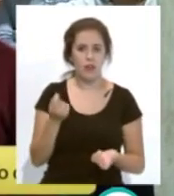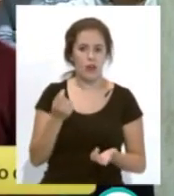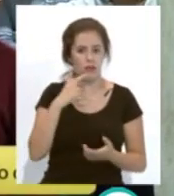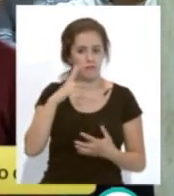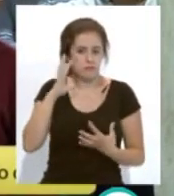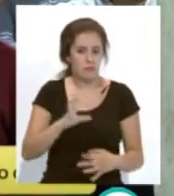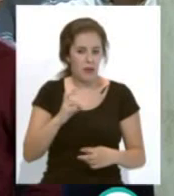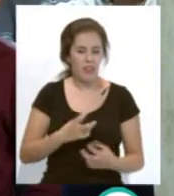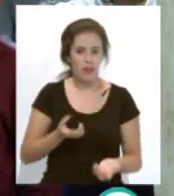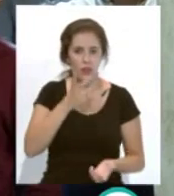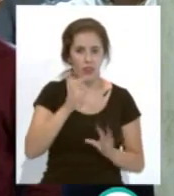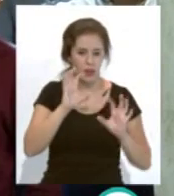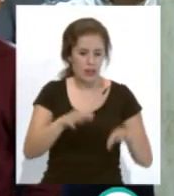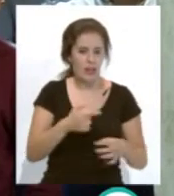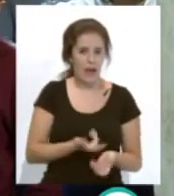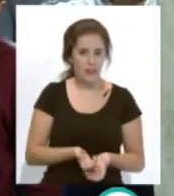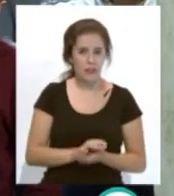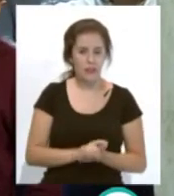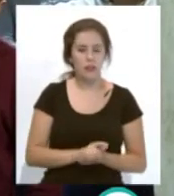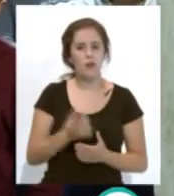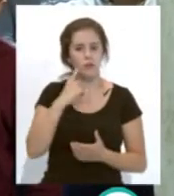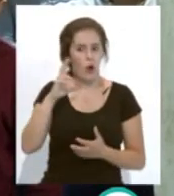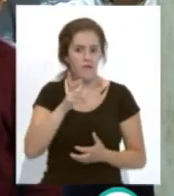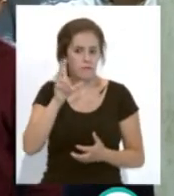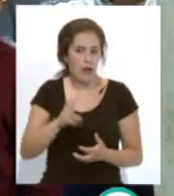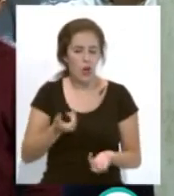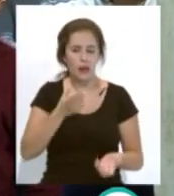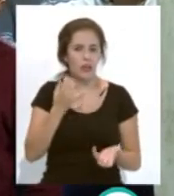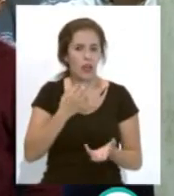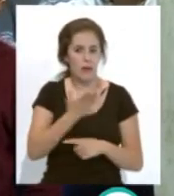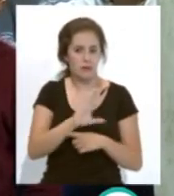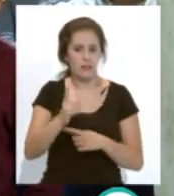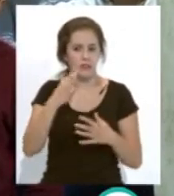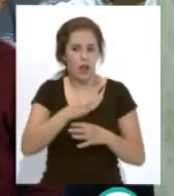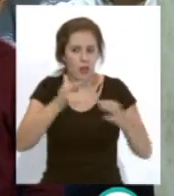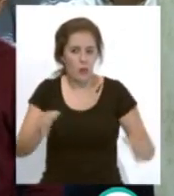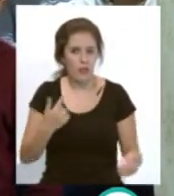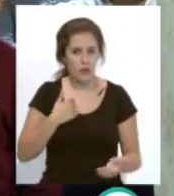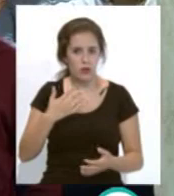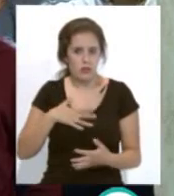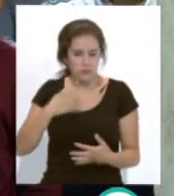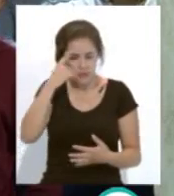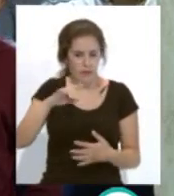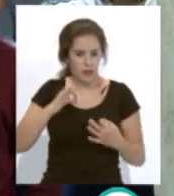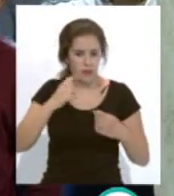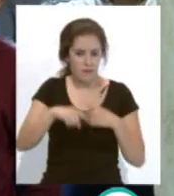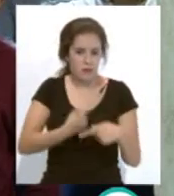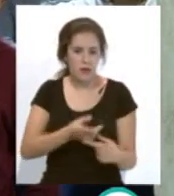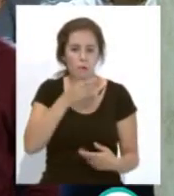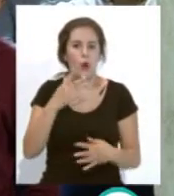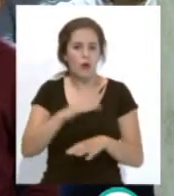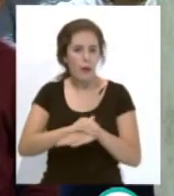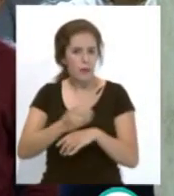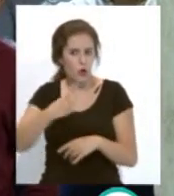verdaderos de lo que es la cantera del Cádiz pero además unos valores que representan a la educación y el saber estado de la familia que me consta por amigos comunes